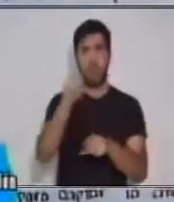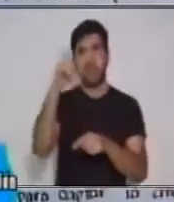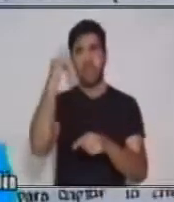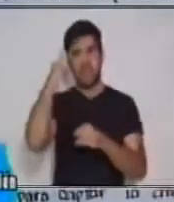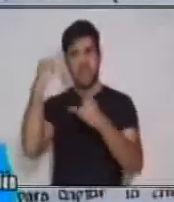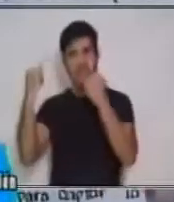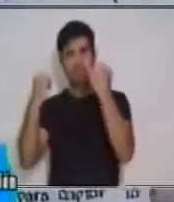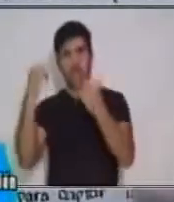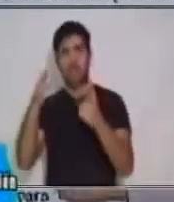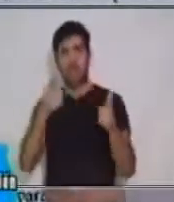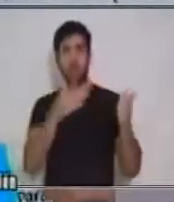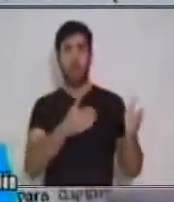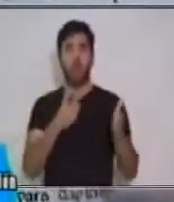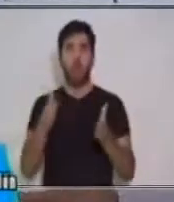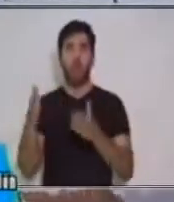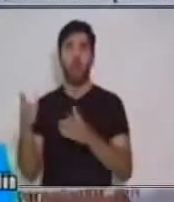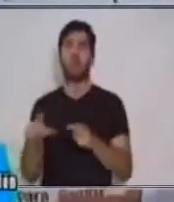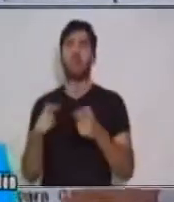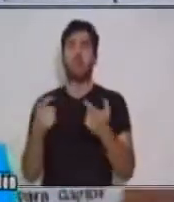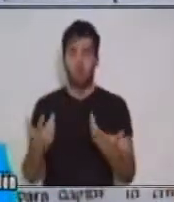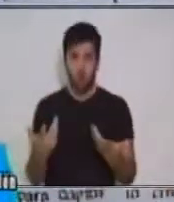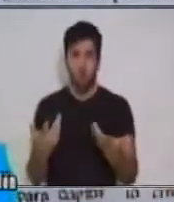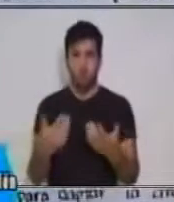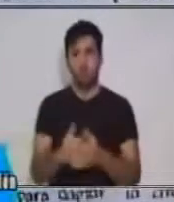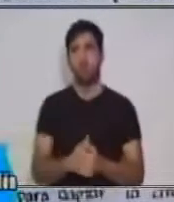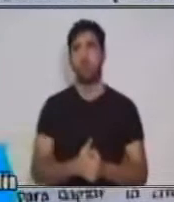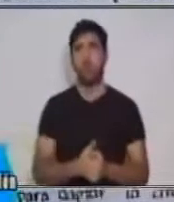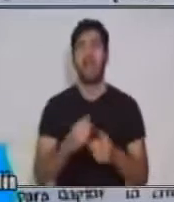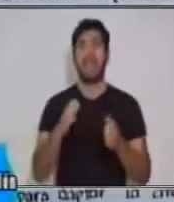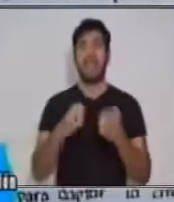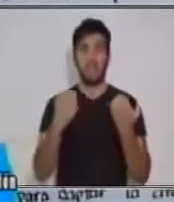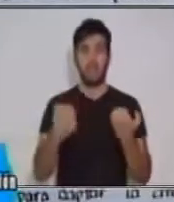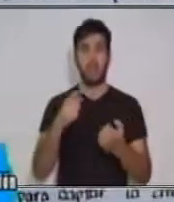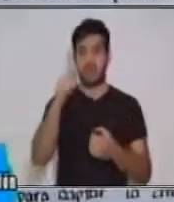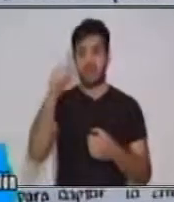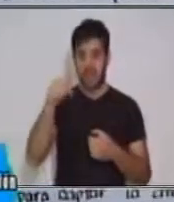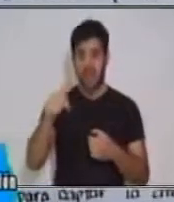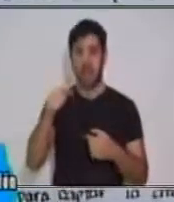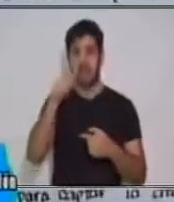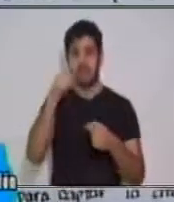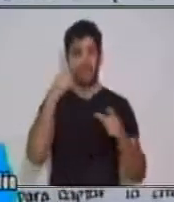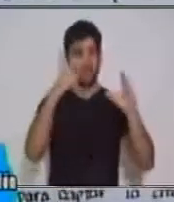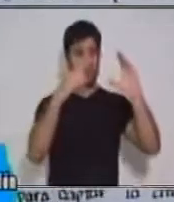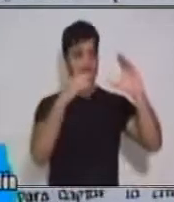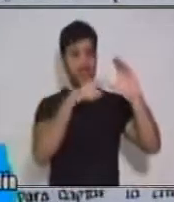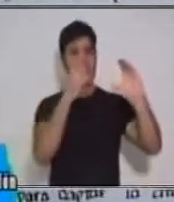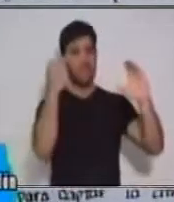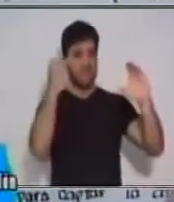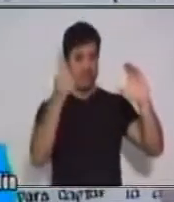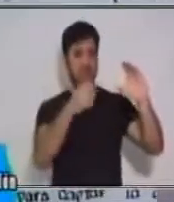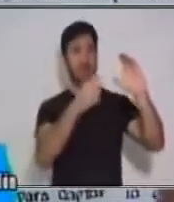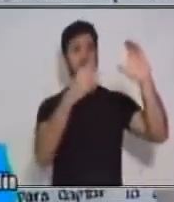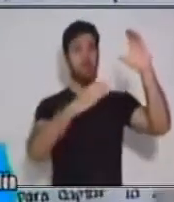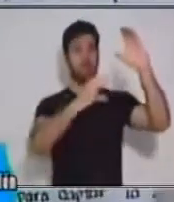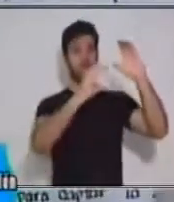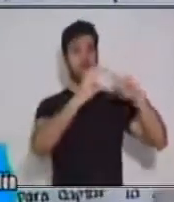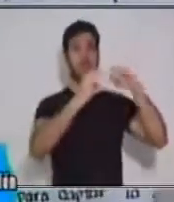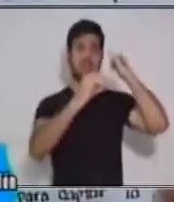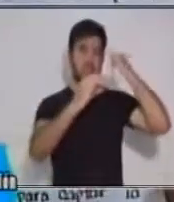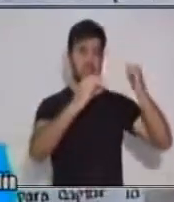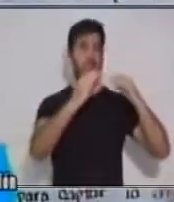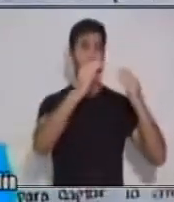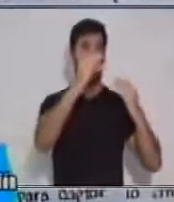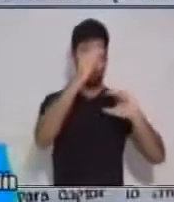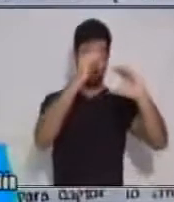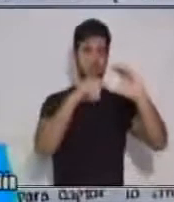y tener una idea por párrafo. Esto va a permitirnos que podamos crear esos textos.